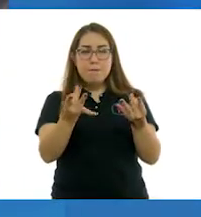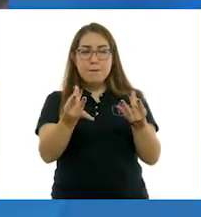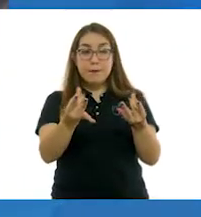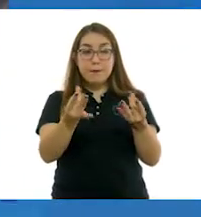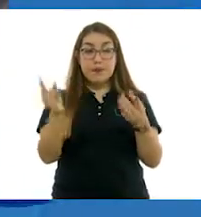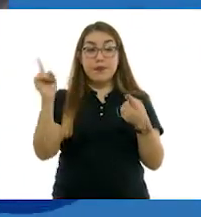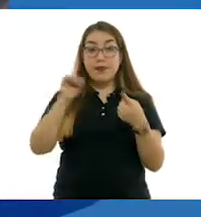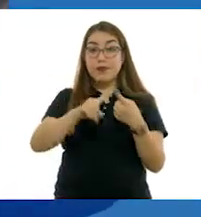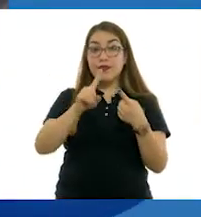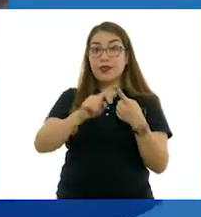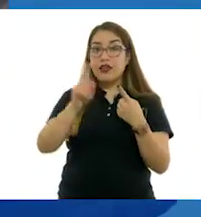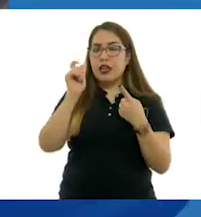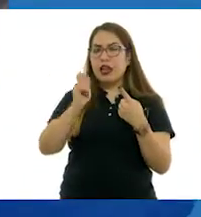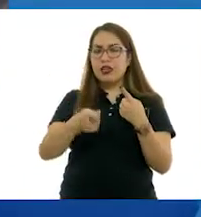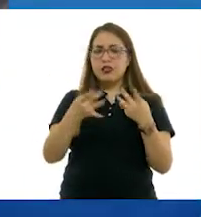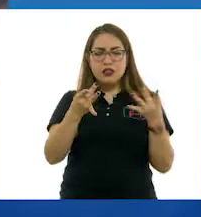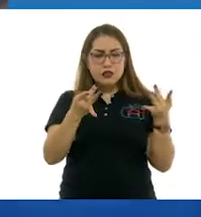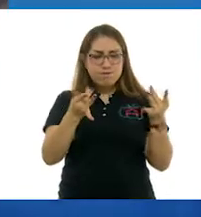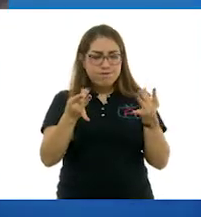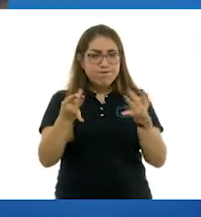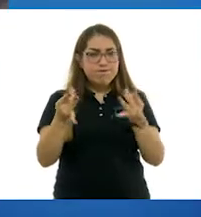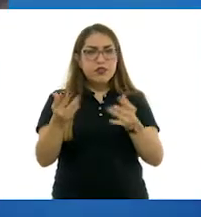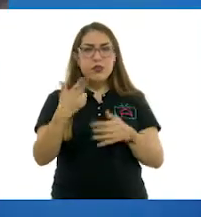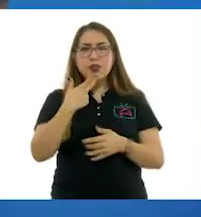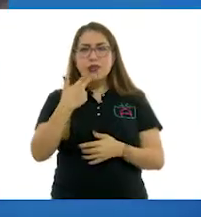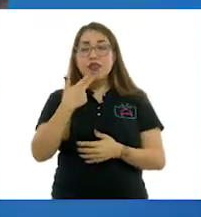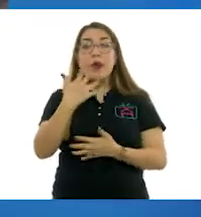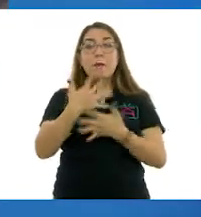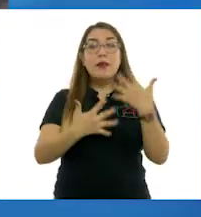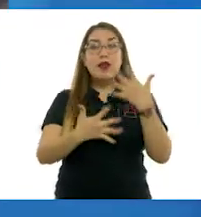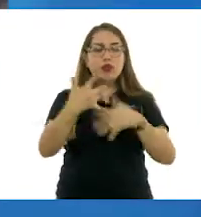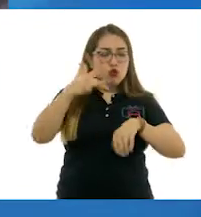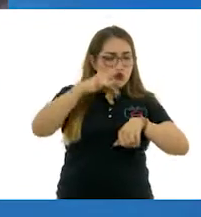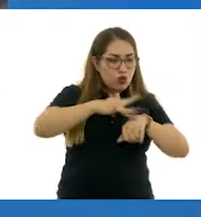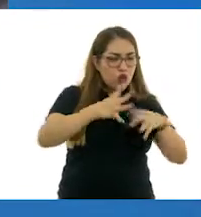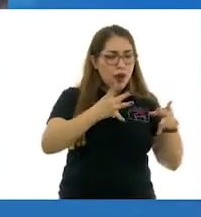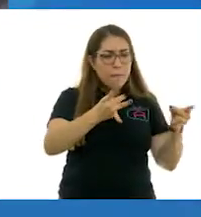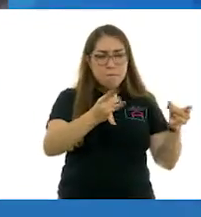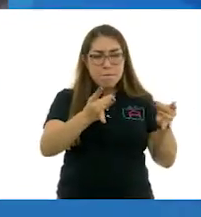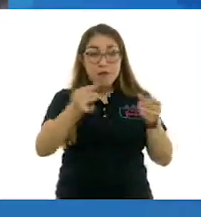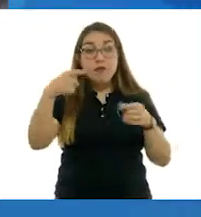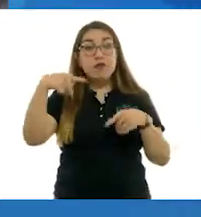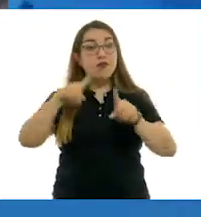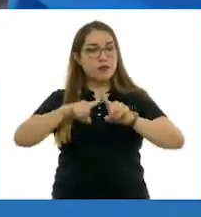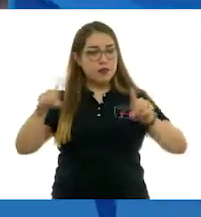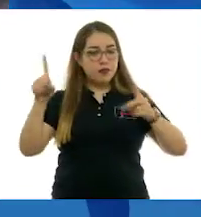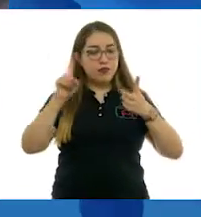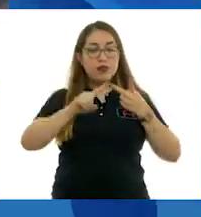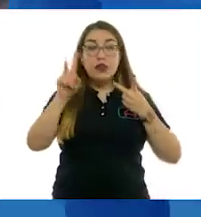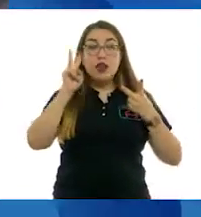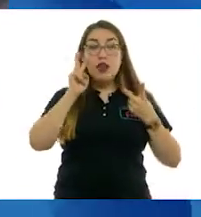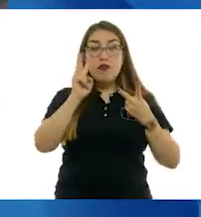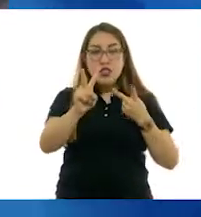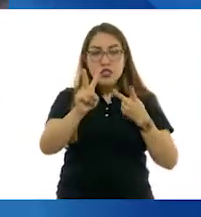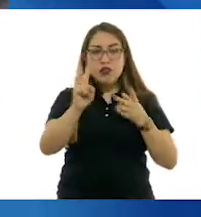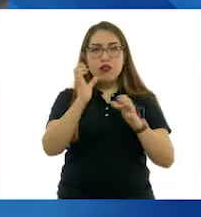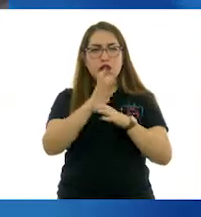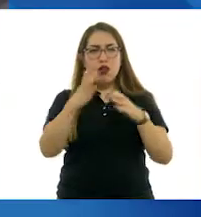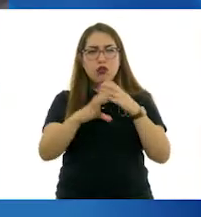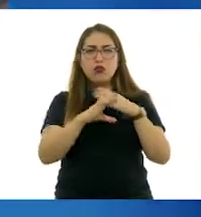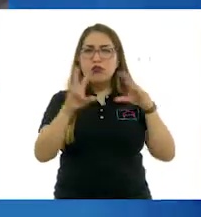todo lo que podemos percibir a través del tacto, mientras que la textura visual es lo que podemos